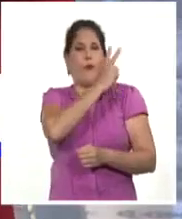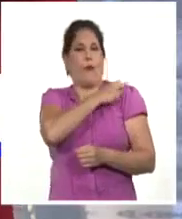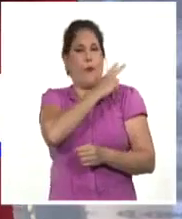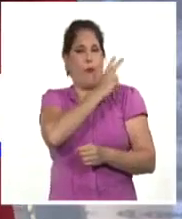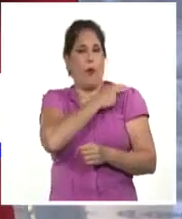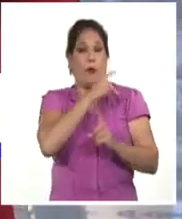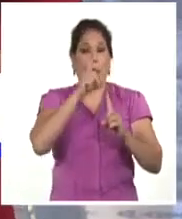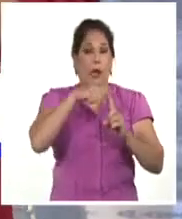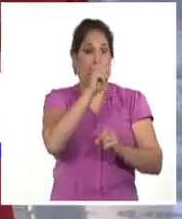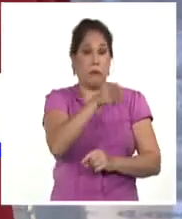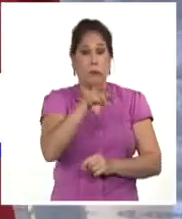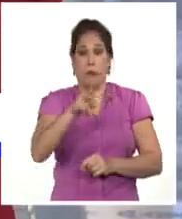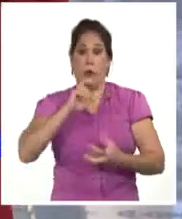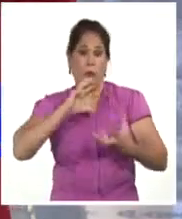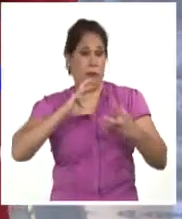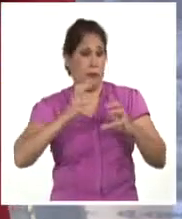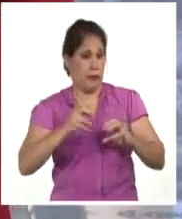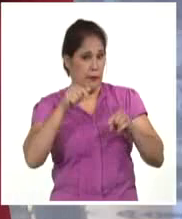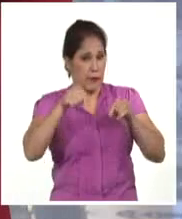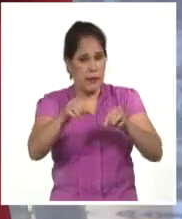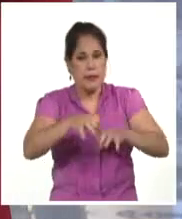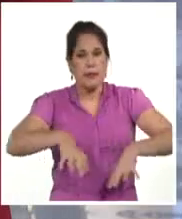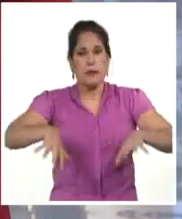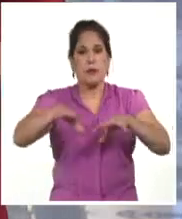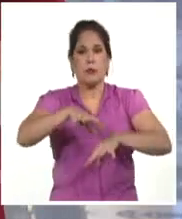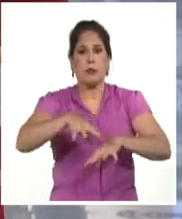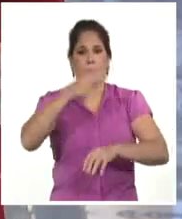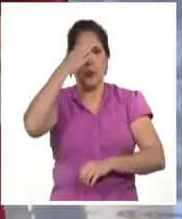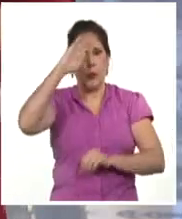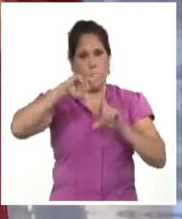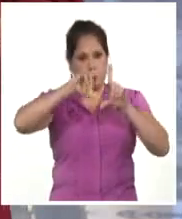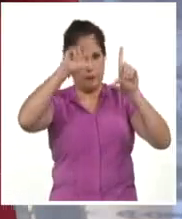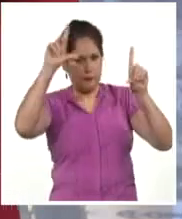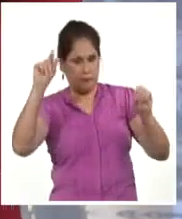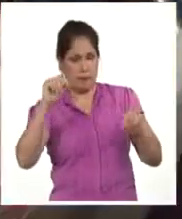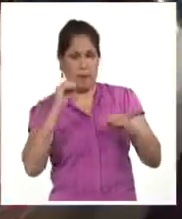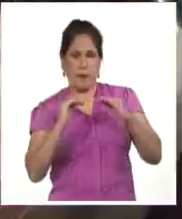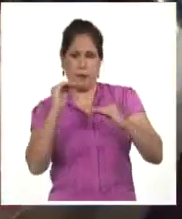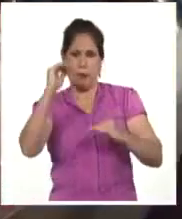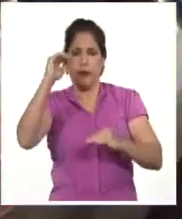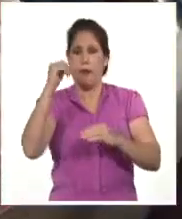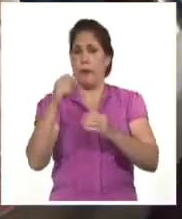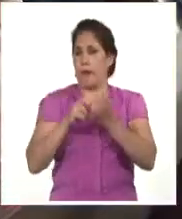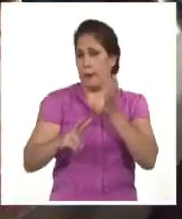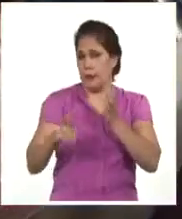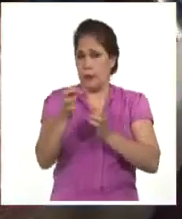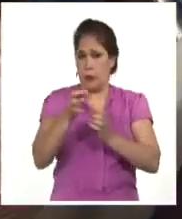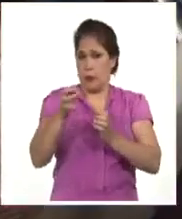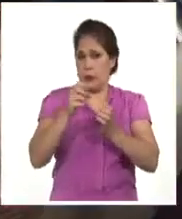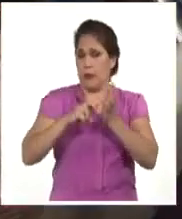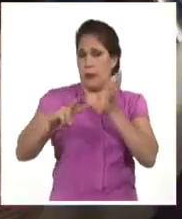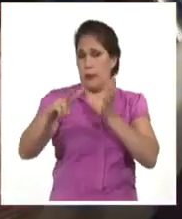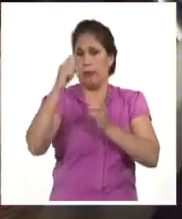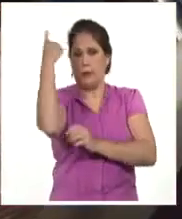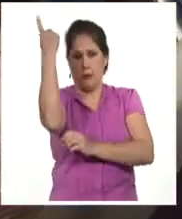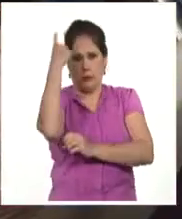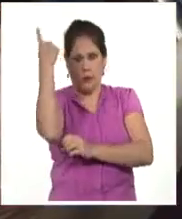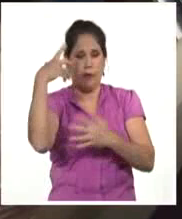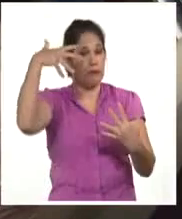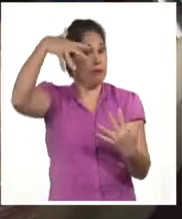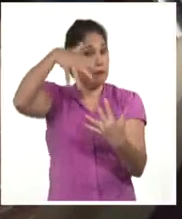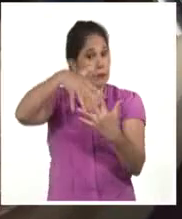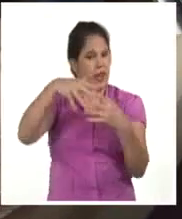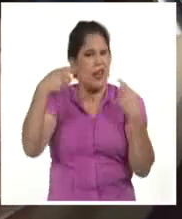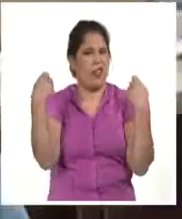en tareas complejas en el actual contexto del país a todos los niveles. Es imprescindible ese vínculo